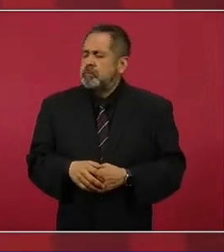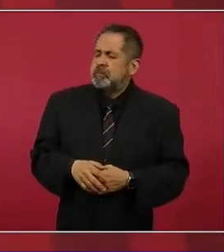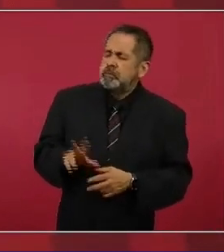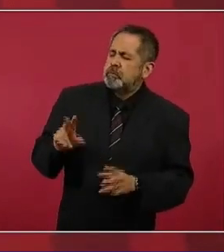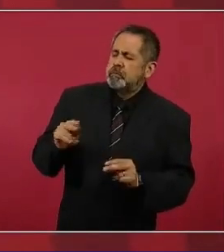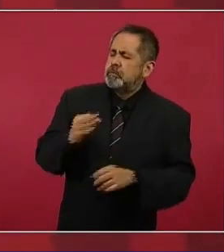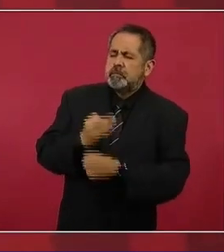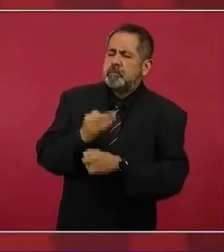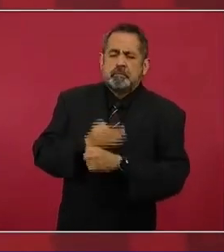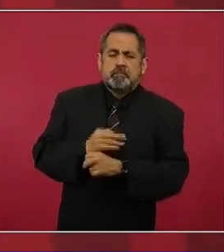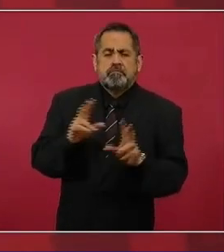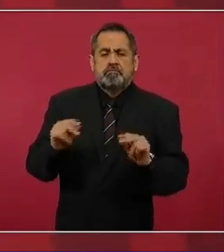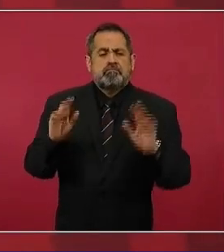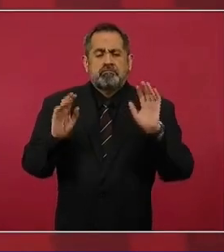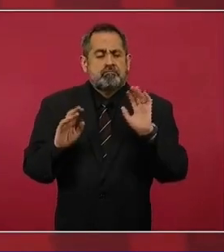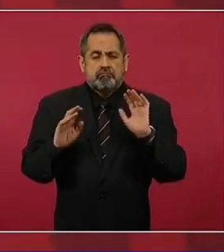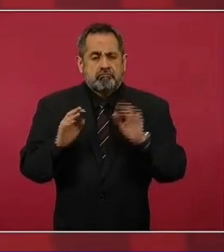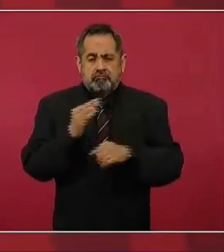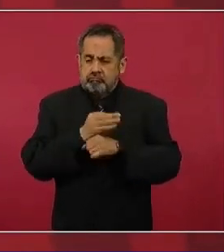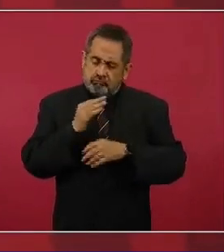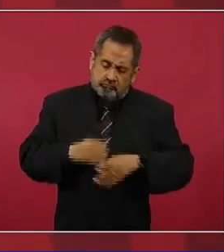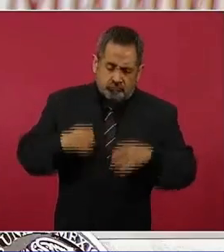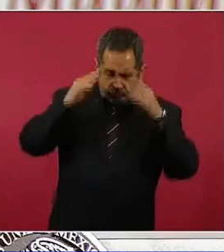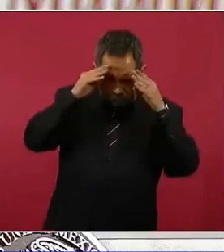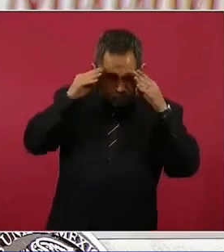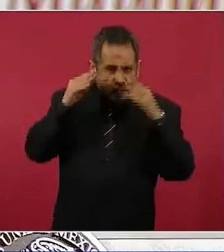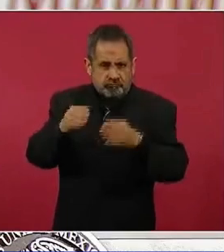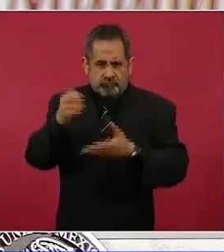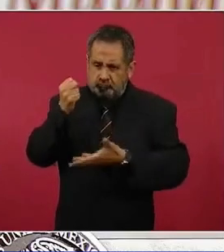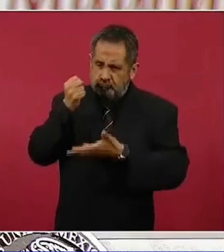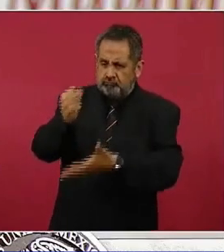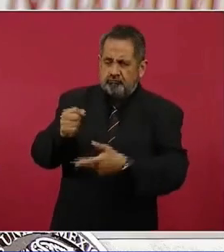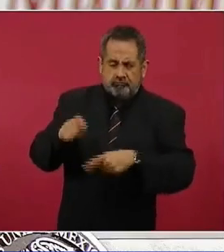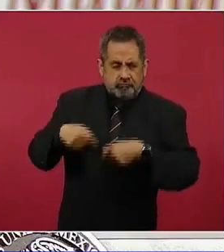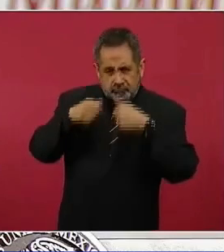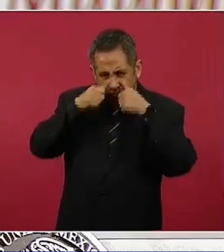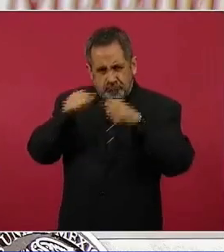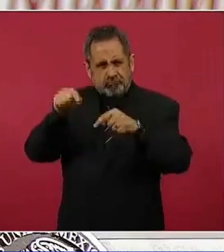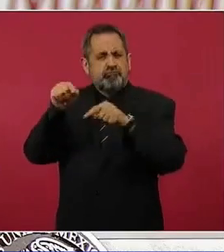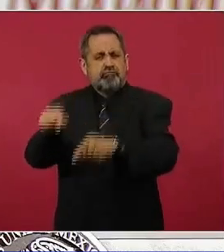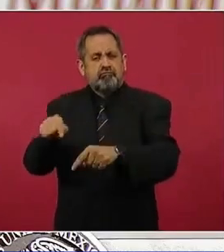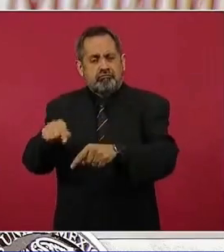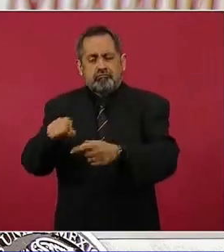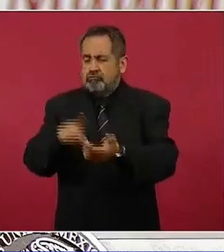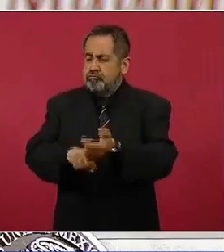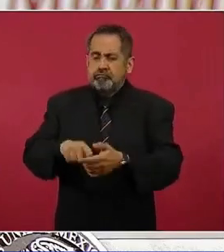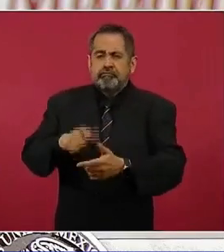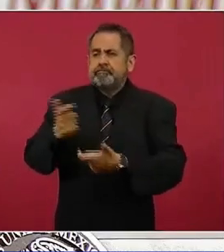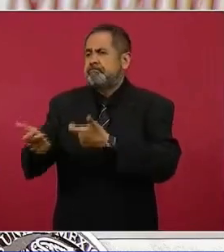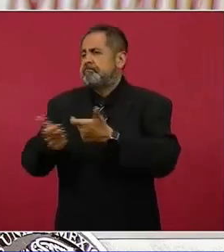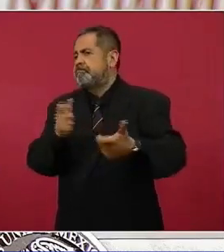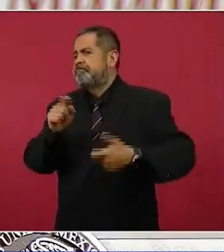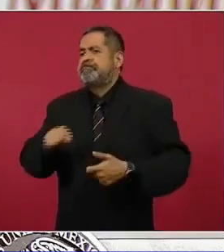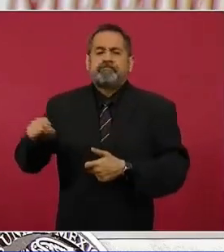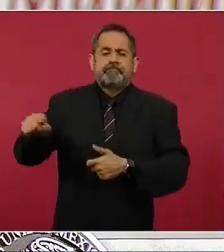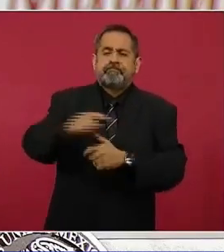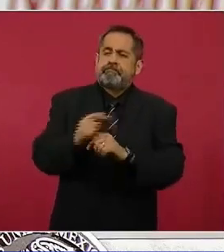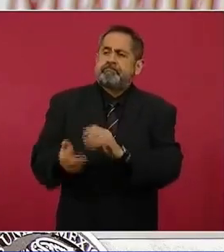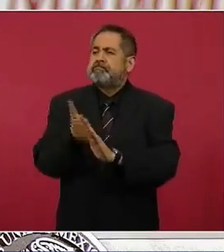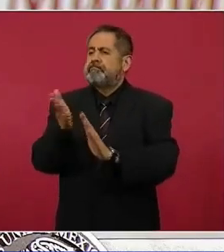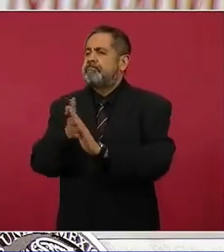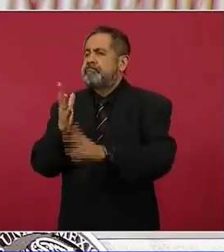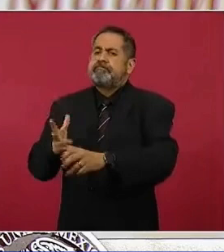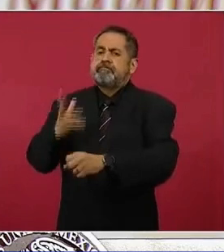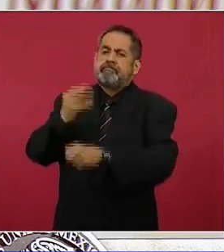momento está enfocado en los esfuerzos presupuestales, a la inversión pública, en la construcción,